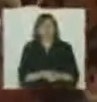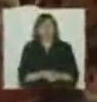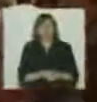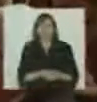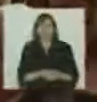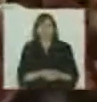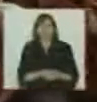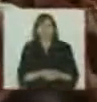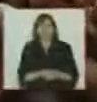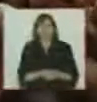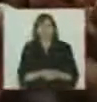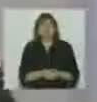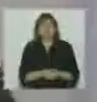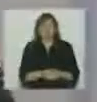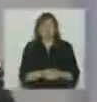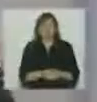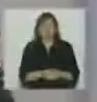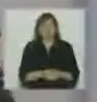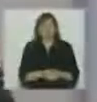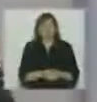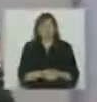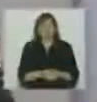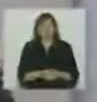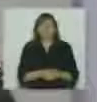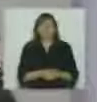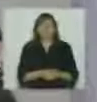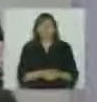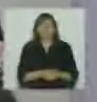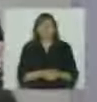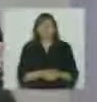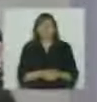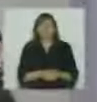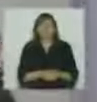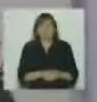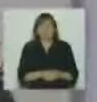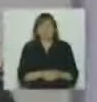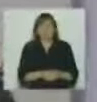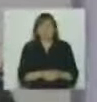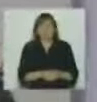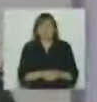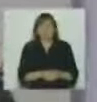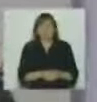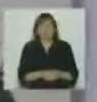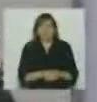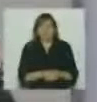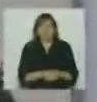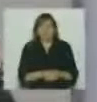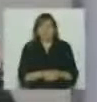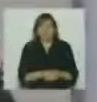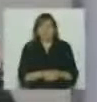este fin de semana fui a acompañar en el primer día del padre